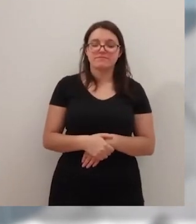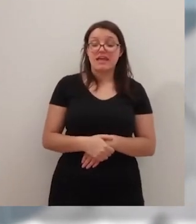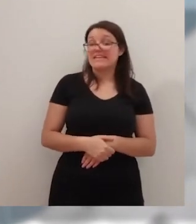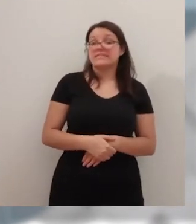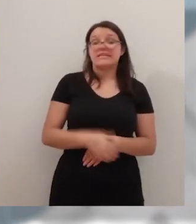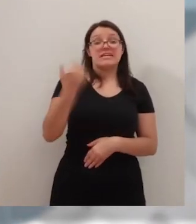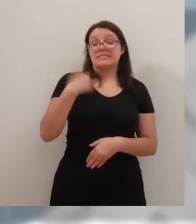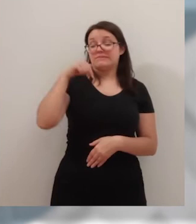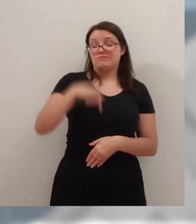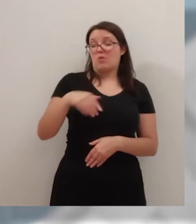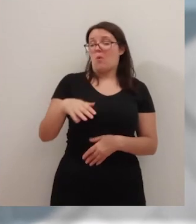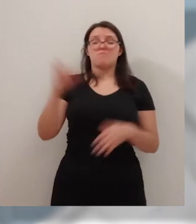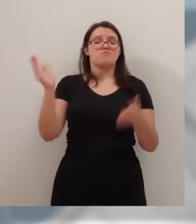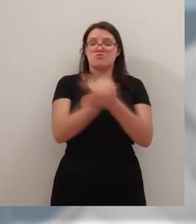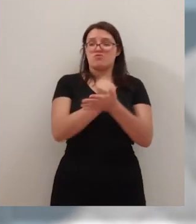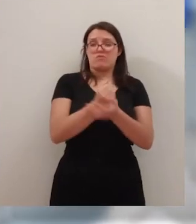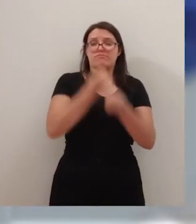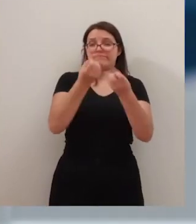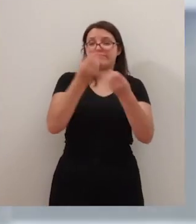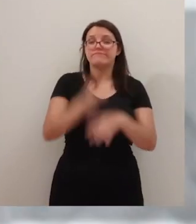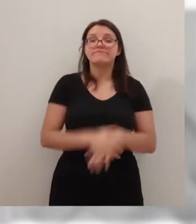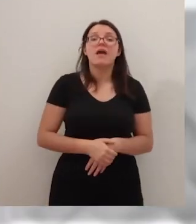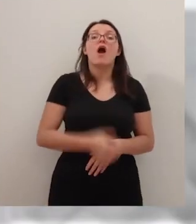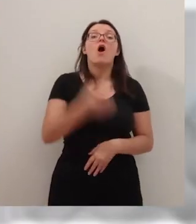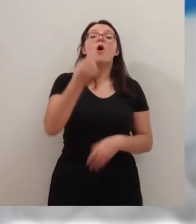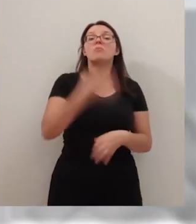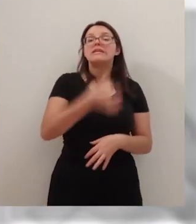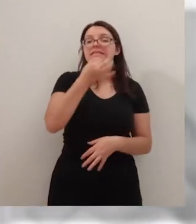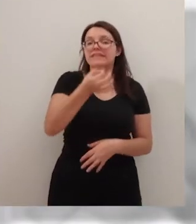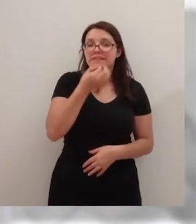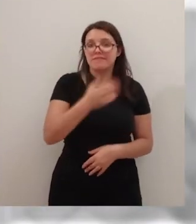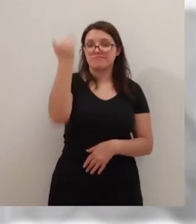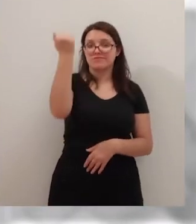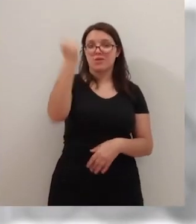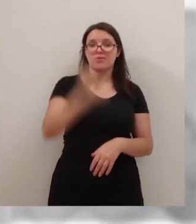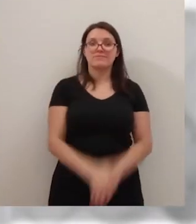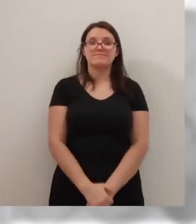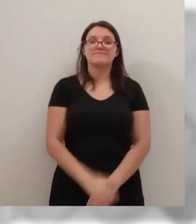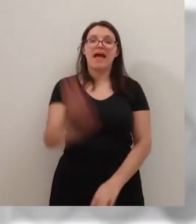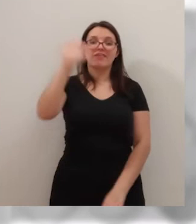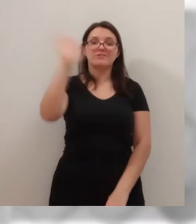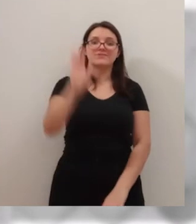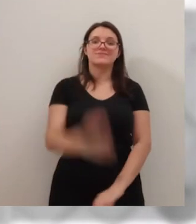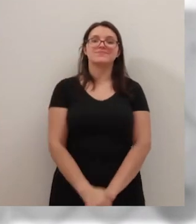Y esto es todo por nuestra parte. Pasen una buena jornada. Un saludo. Adiós.